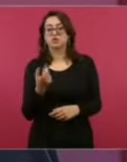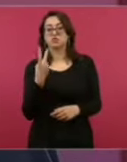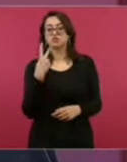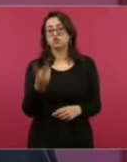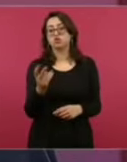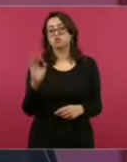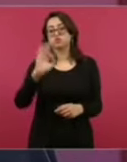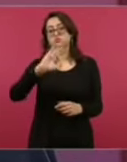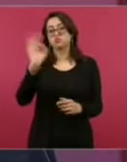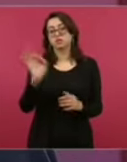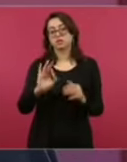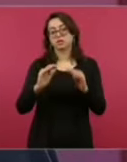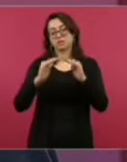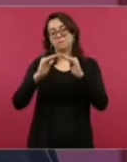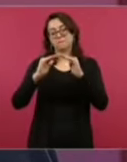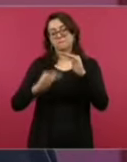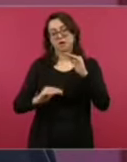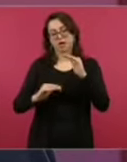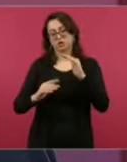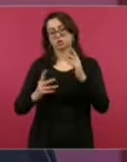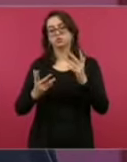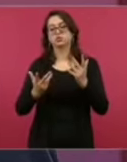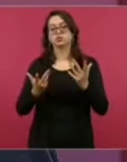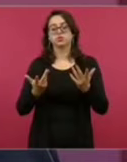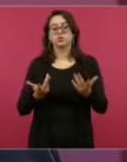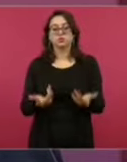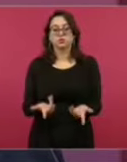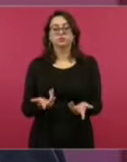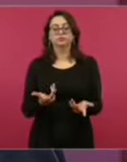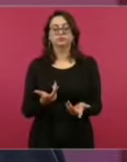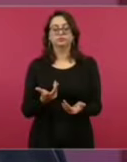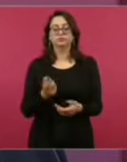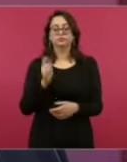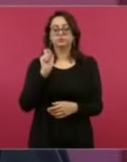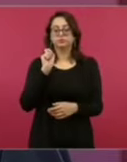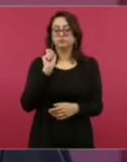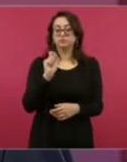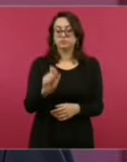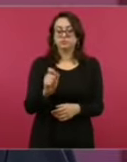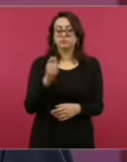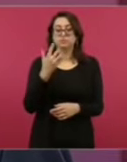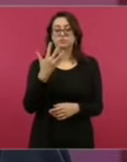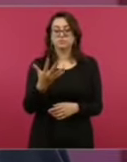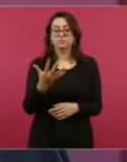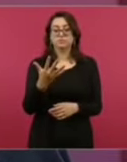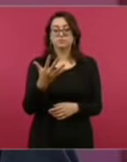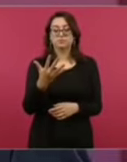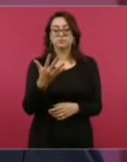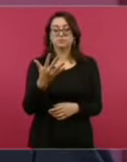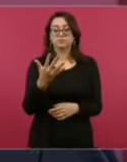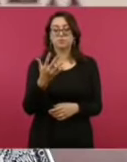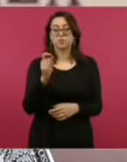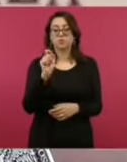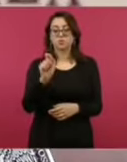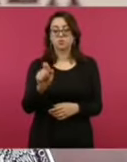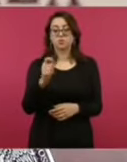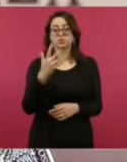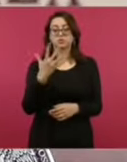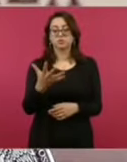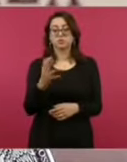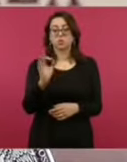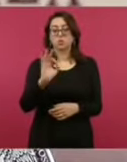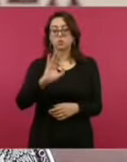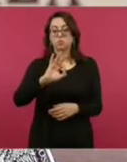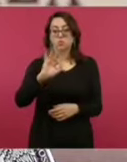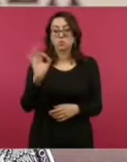del Sistema Nacional de Salud y menor a 0.05 por ciento, perdón, a 0.5 por ciento para